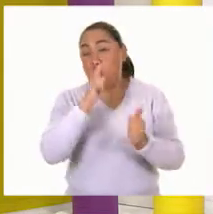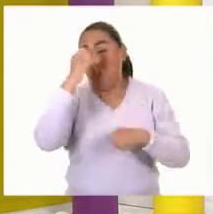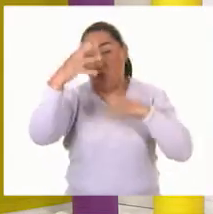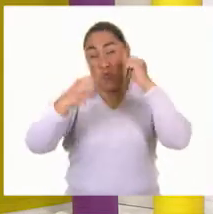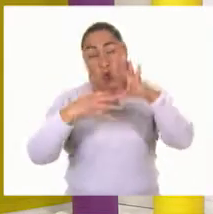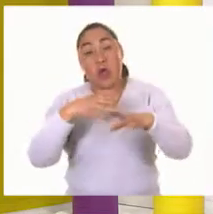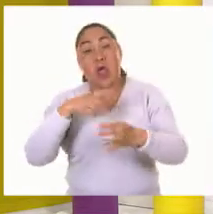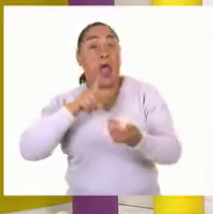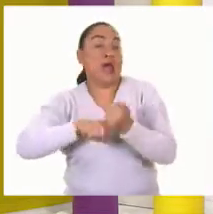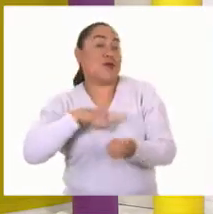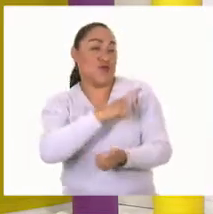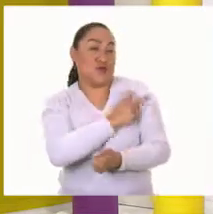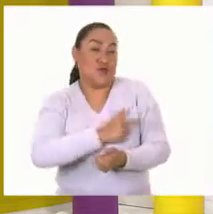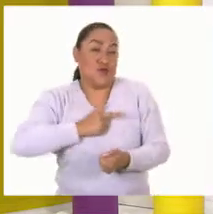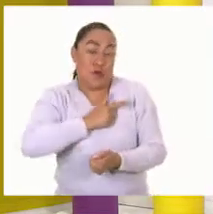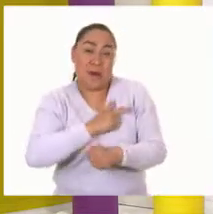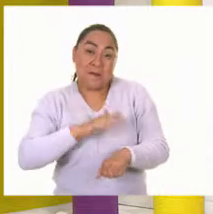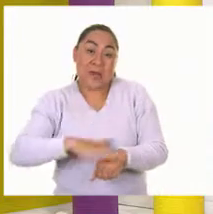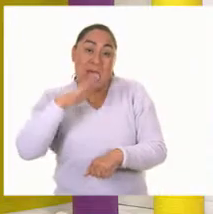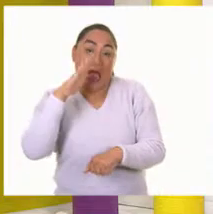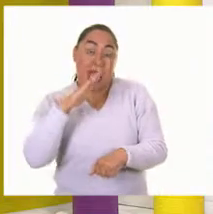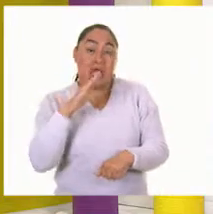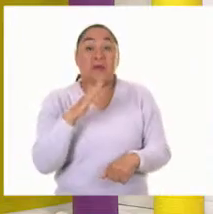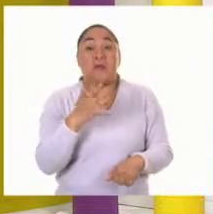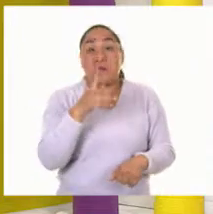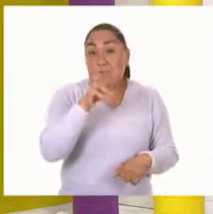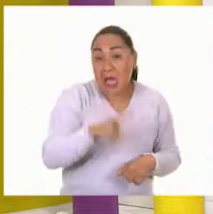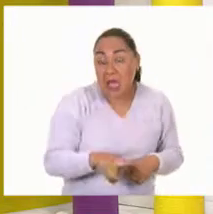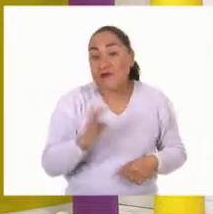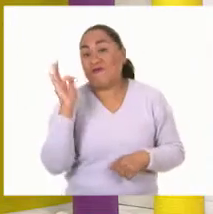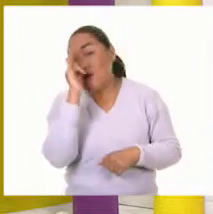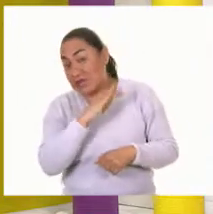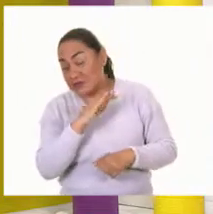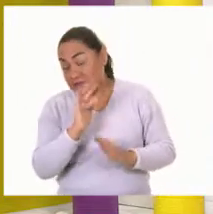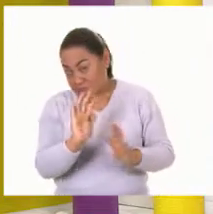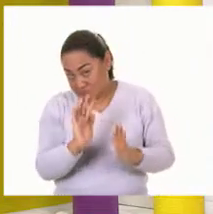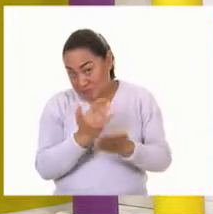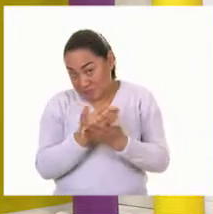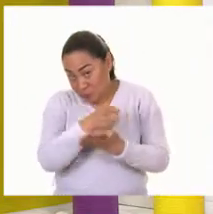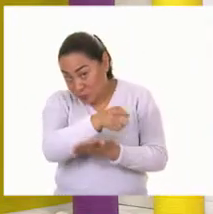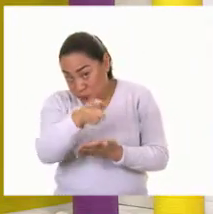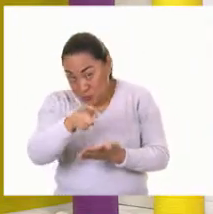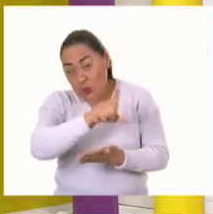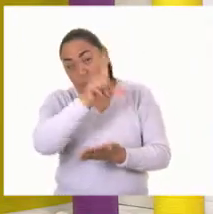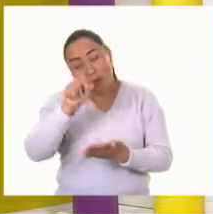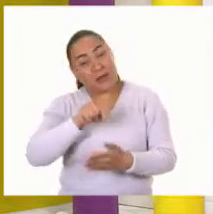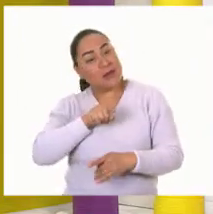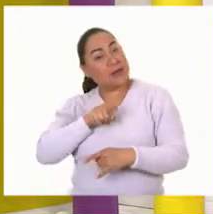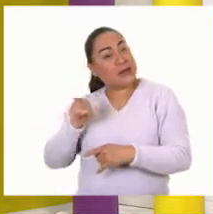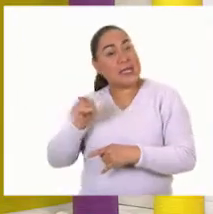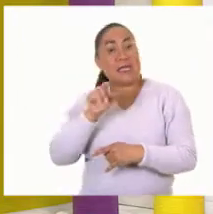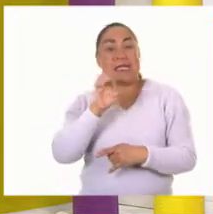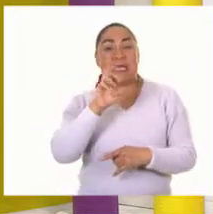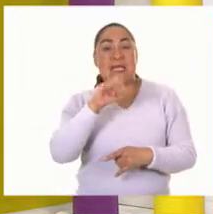y si creen que eso no es cierto pongan falso y ahorita Erick nos va a decir si es verdadero o es falso listos ya lo escribieron